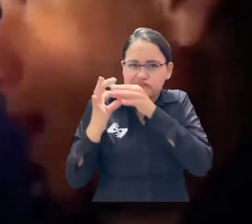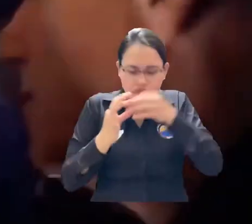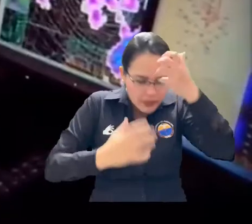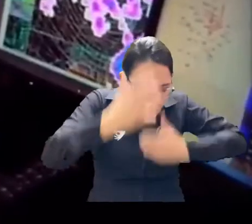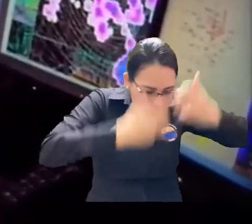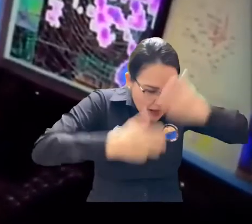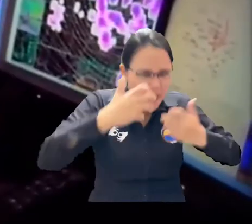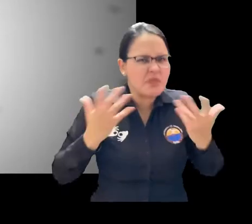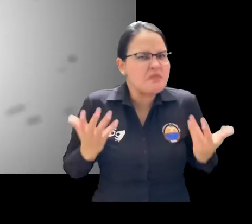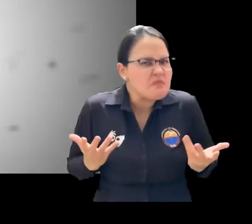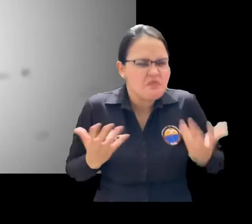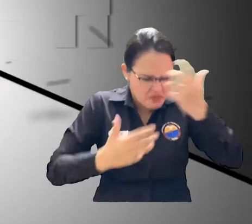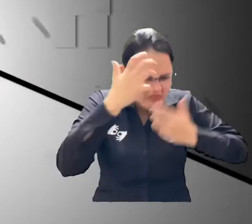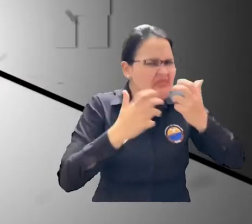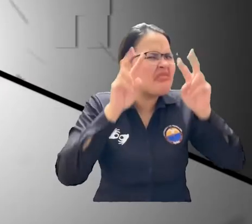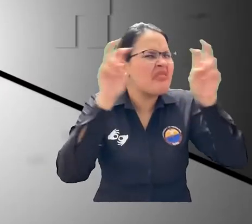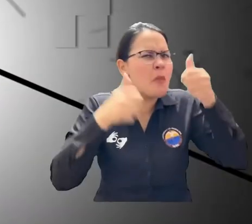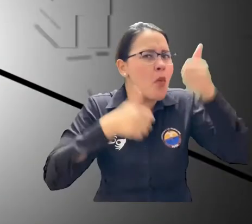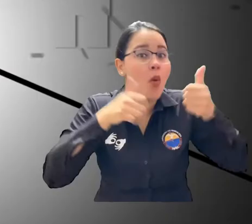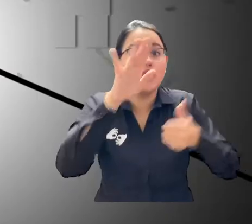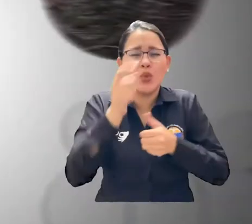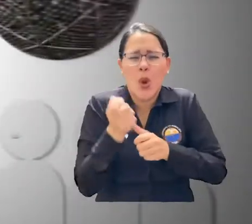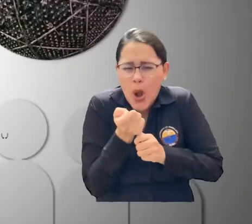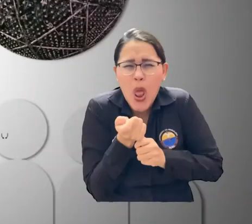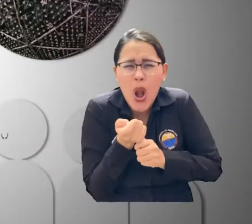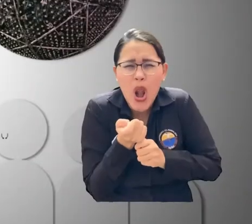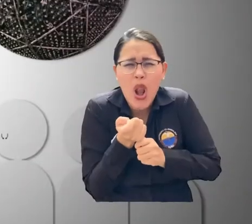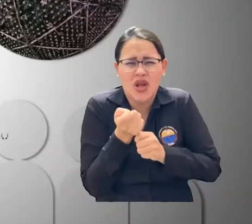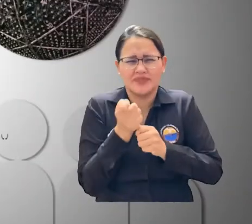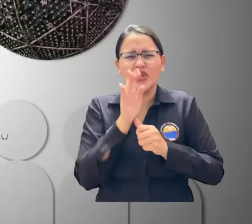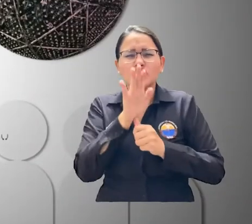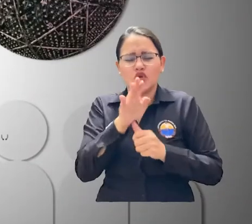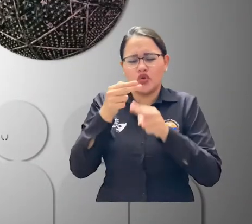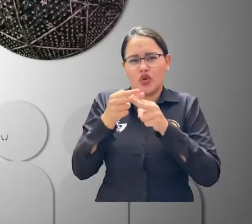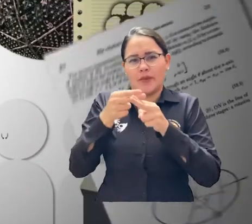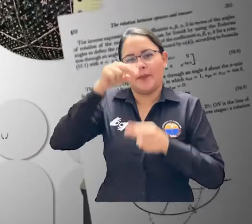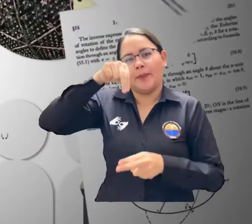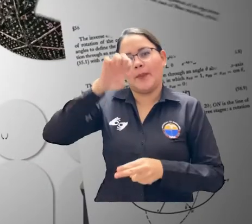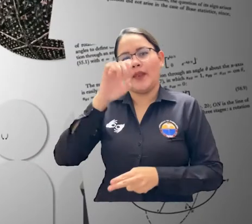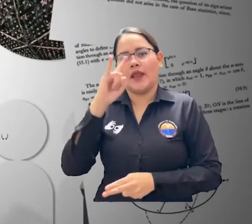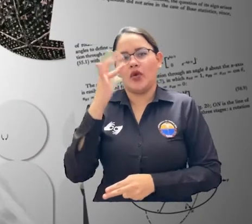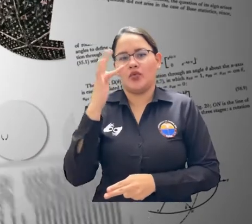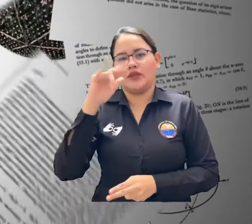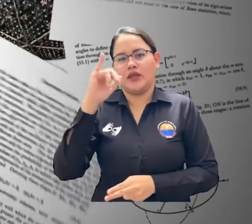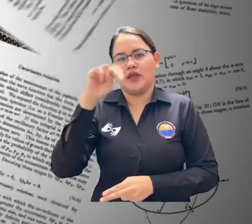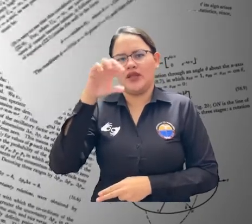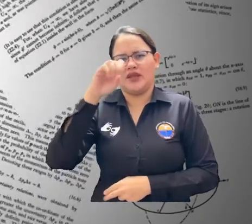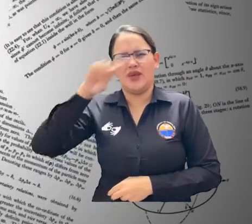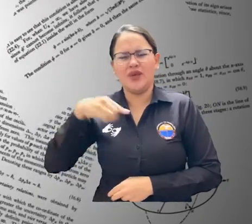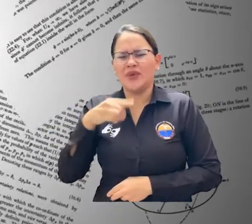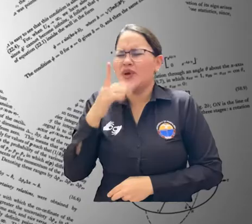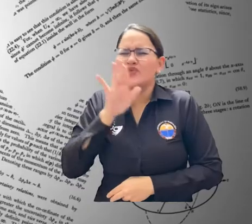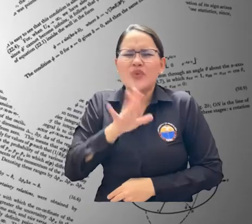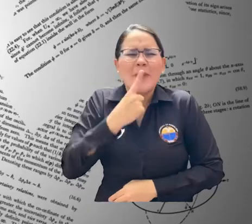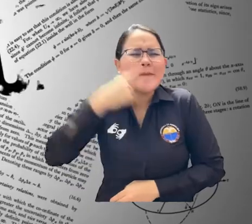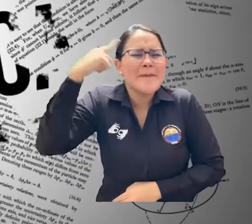comportamiento de los neutrinos, la partícula elemental conocida más misteriosa. Científicos de